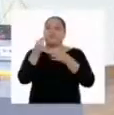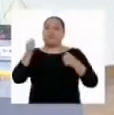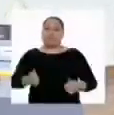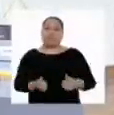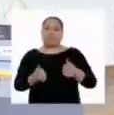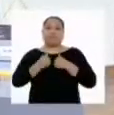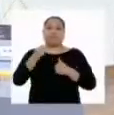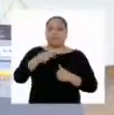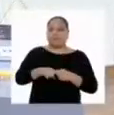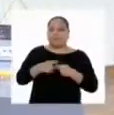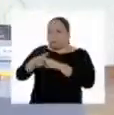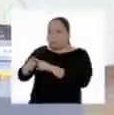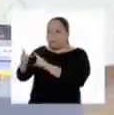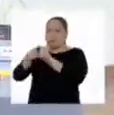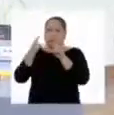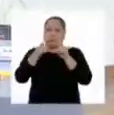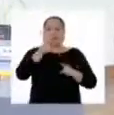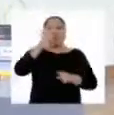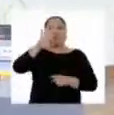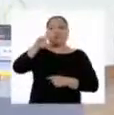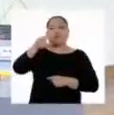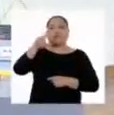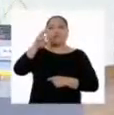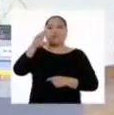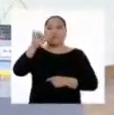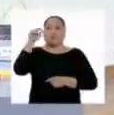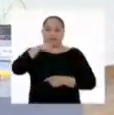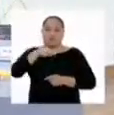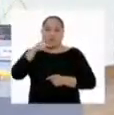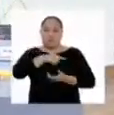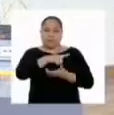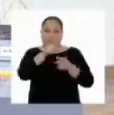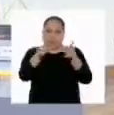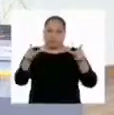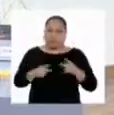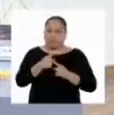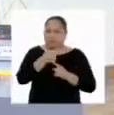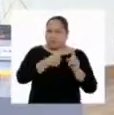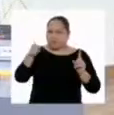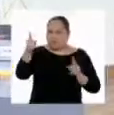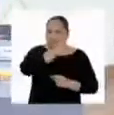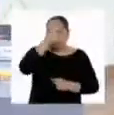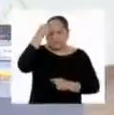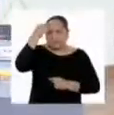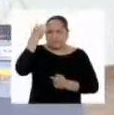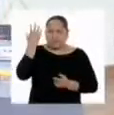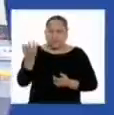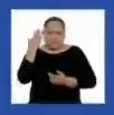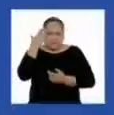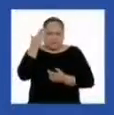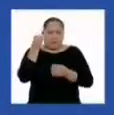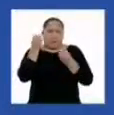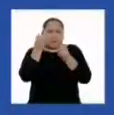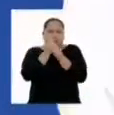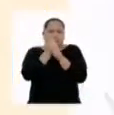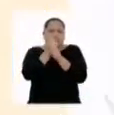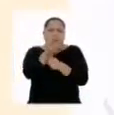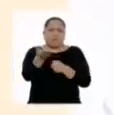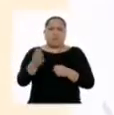en la Tierra y lo diversa que es la flora de nuestro territorio nacional. Pero, ¿ustedes tienen idea de cómo funcionan?